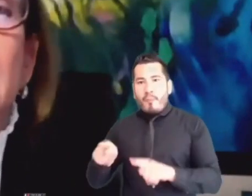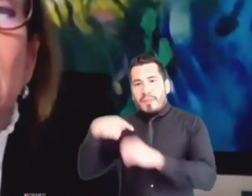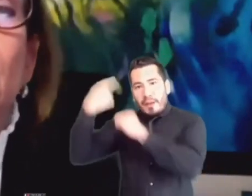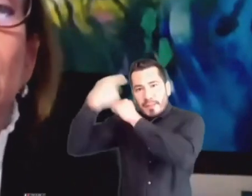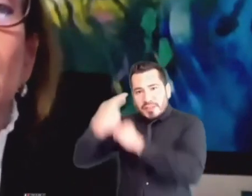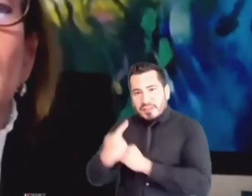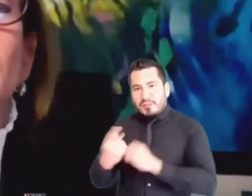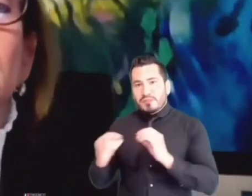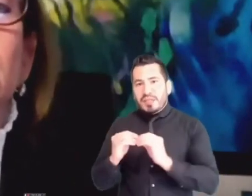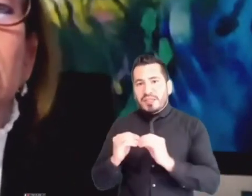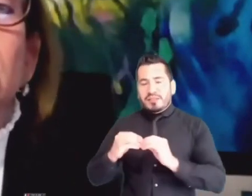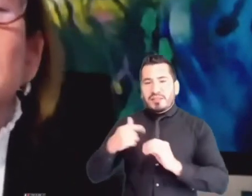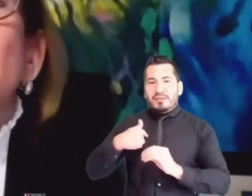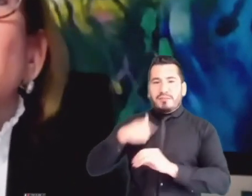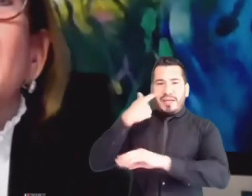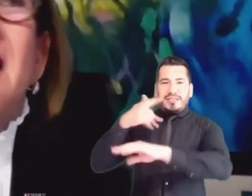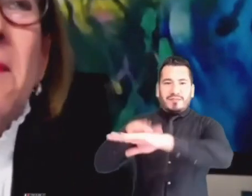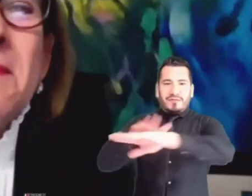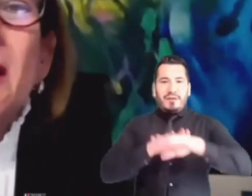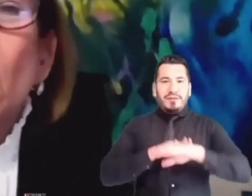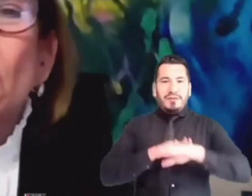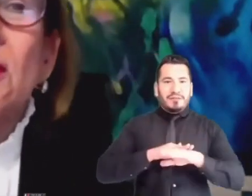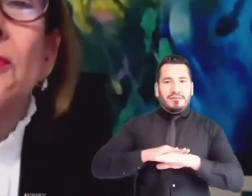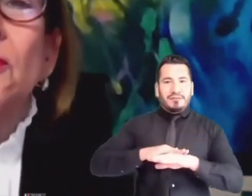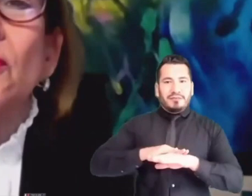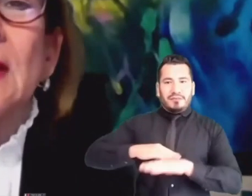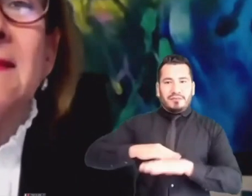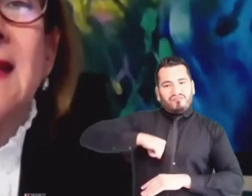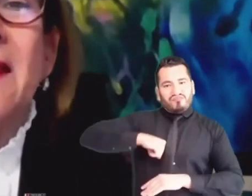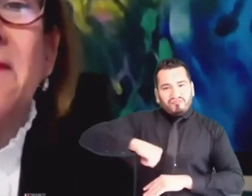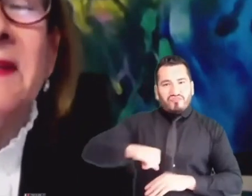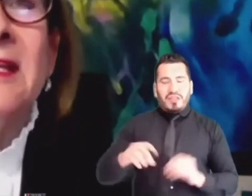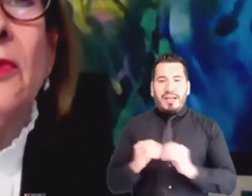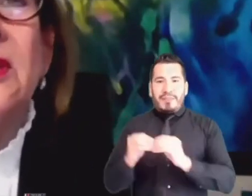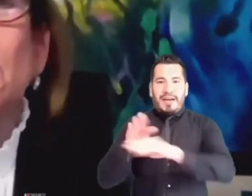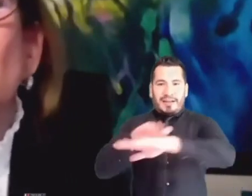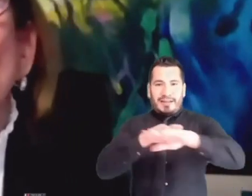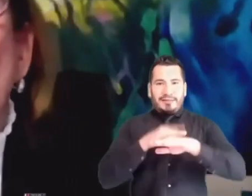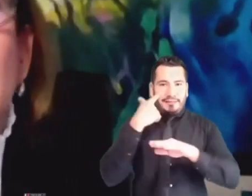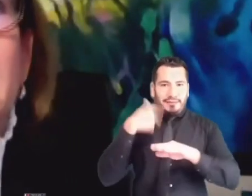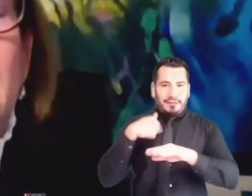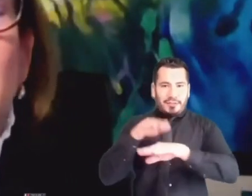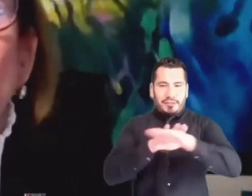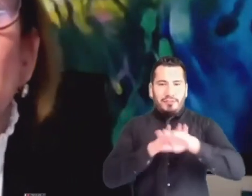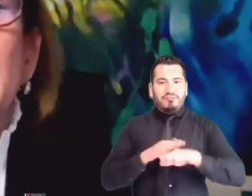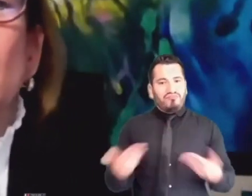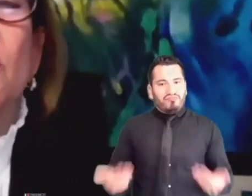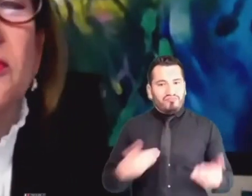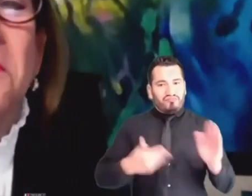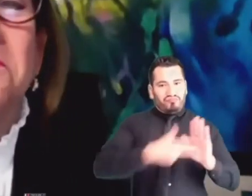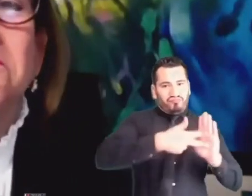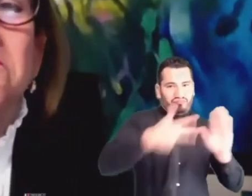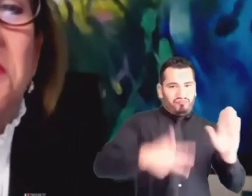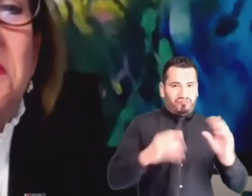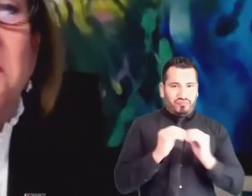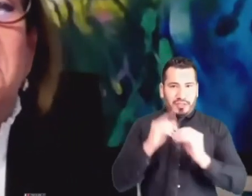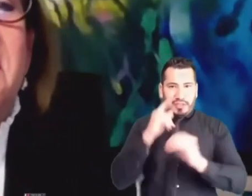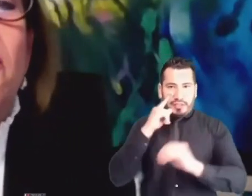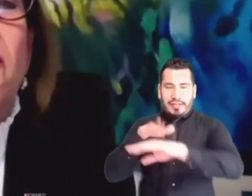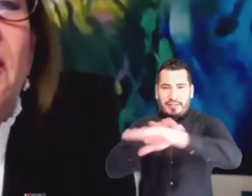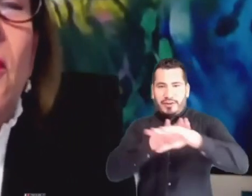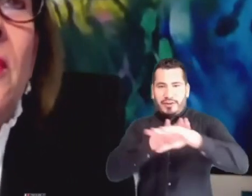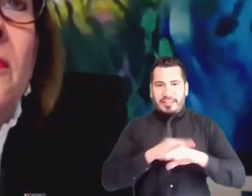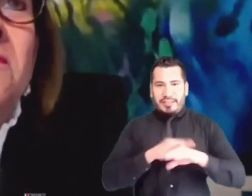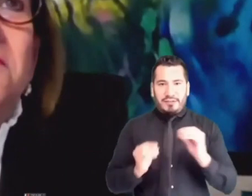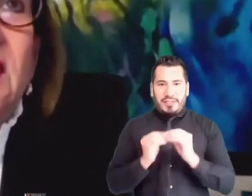considerados en la Constitución. la misma Corte Constitucional ya ha definido y dicho cuál es el gran problema de la corrupción. Dice